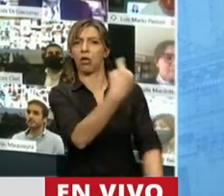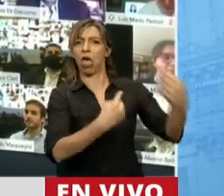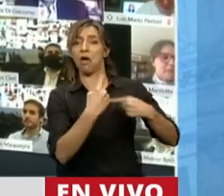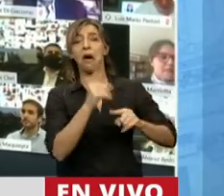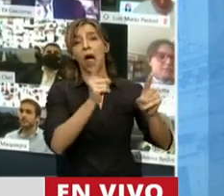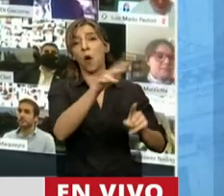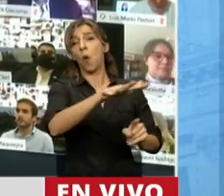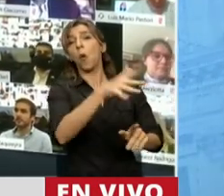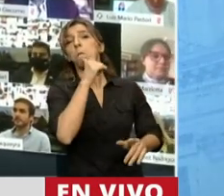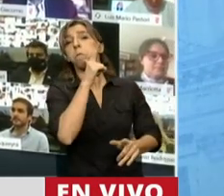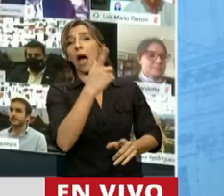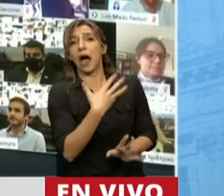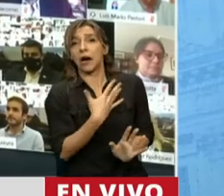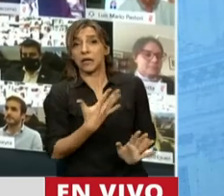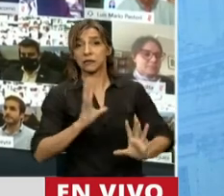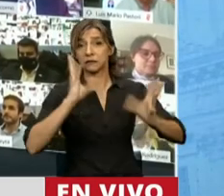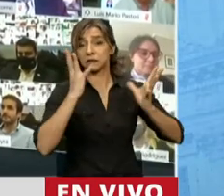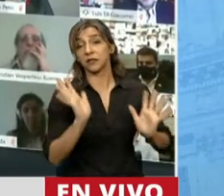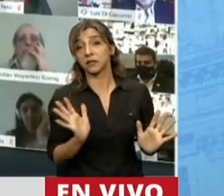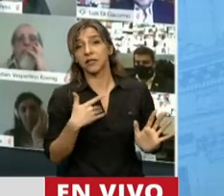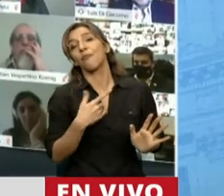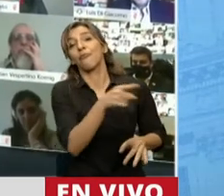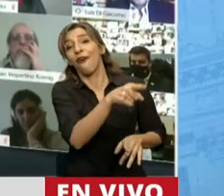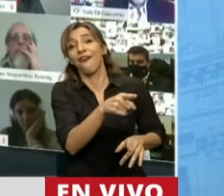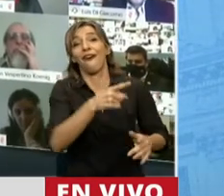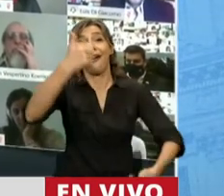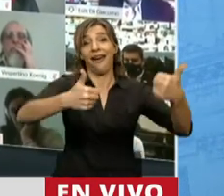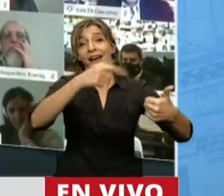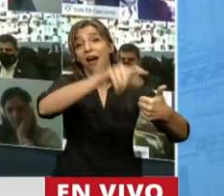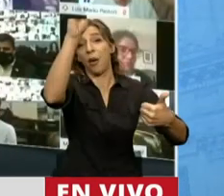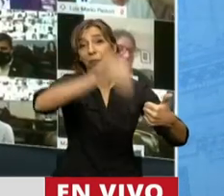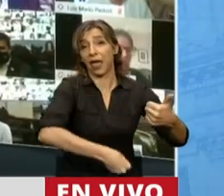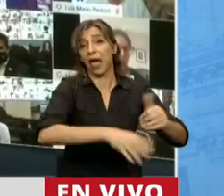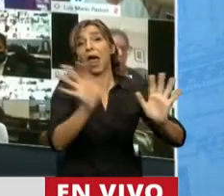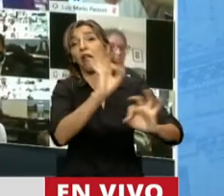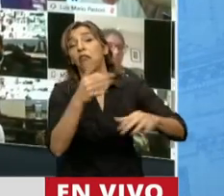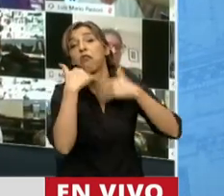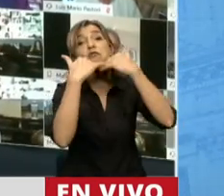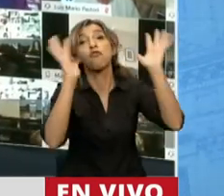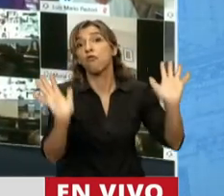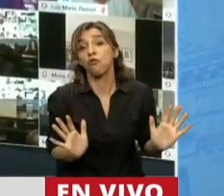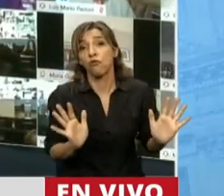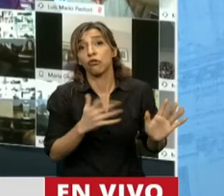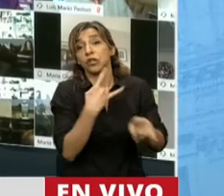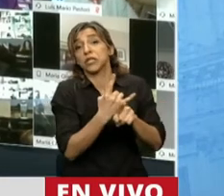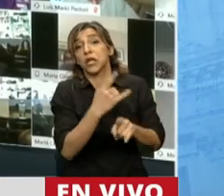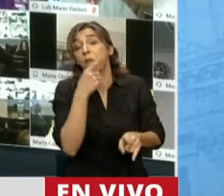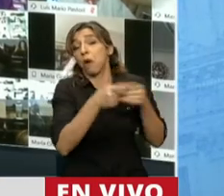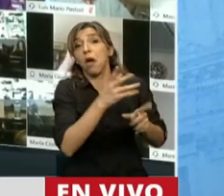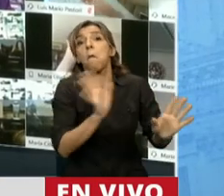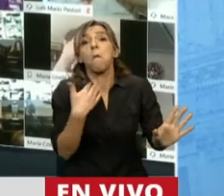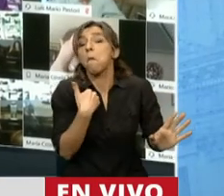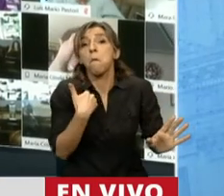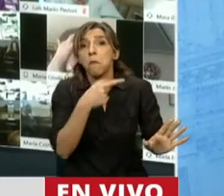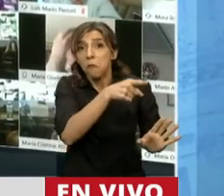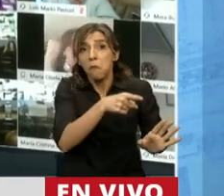molestos por los constantes no que reciben cada vez que se presentan a las urnas, permanentemente agravian, opinan y juzgan